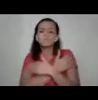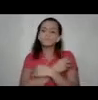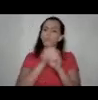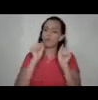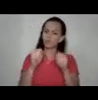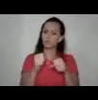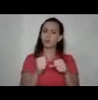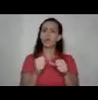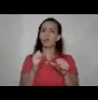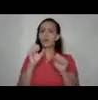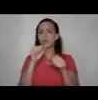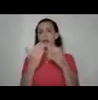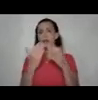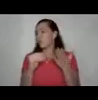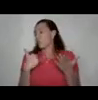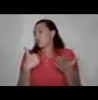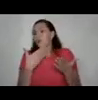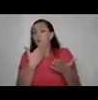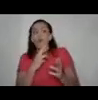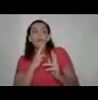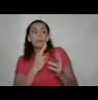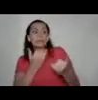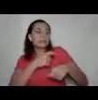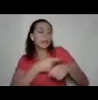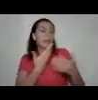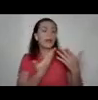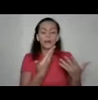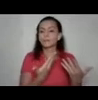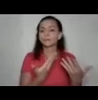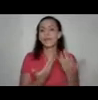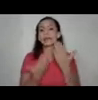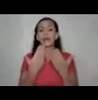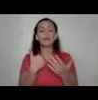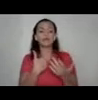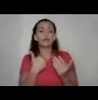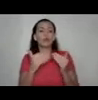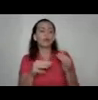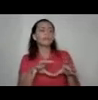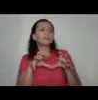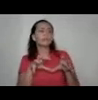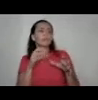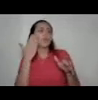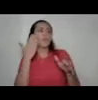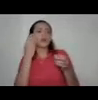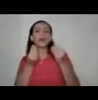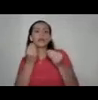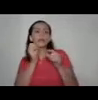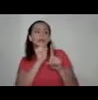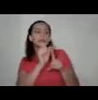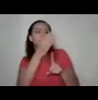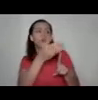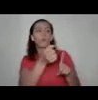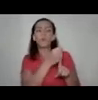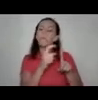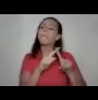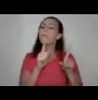tal vez no tengo la mejor de las respuestas en ese momento tal vez me quedo un poco paralizado o paralizada ante la situación pero